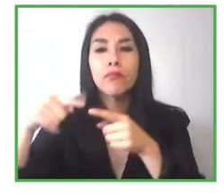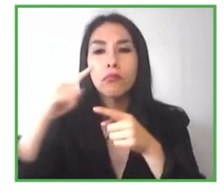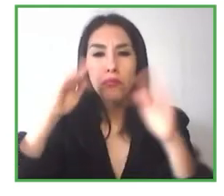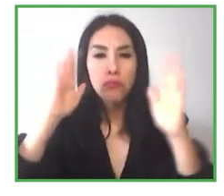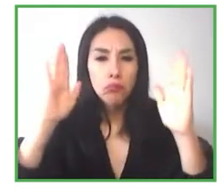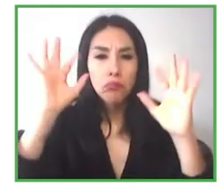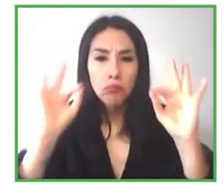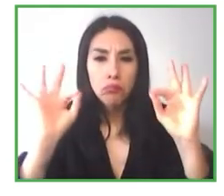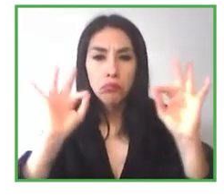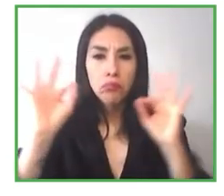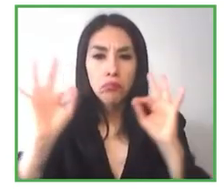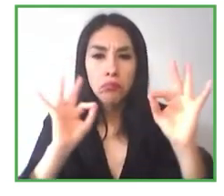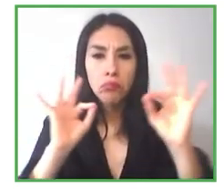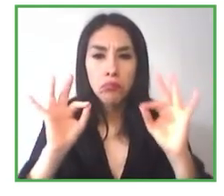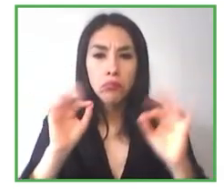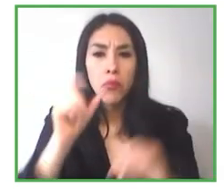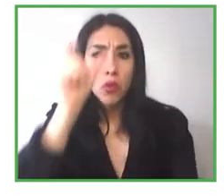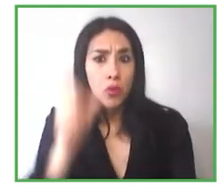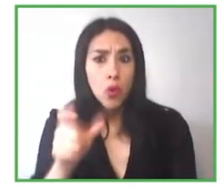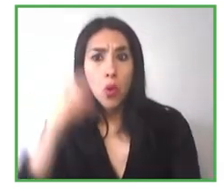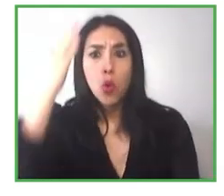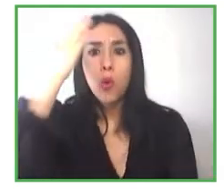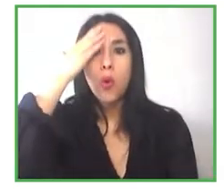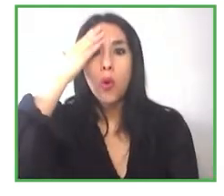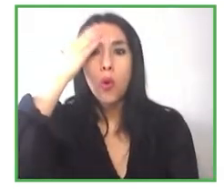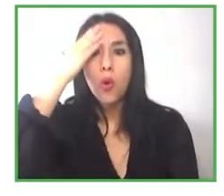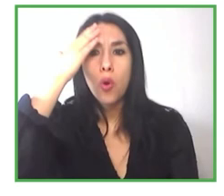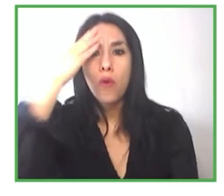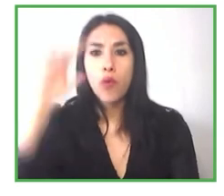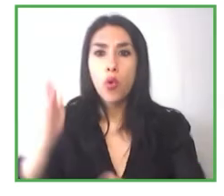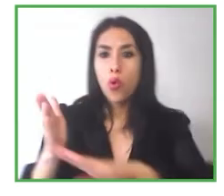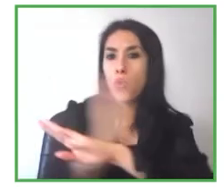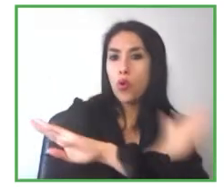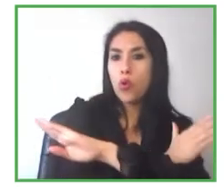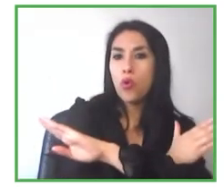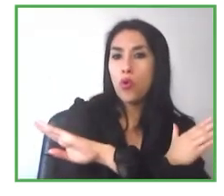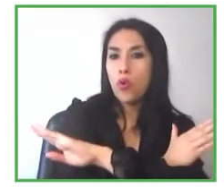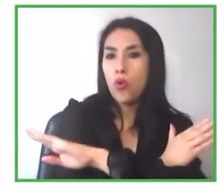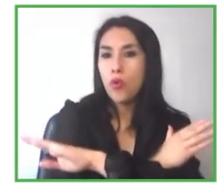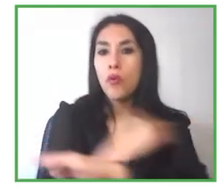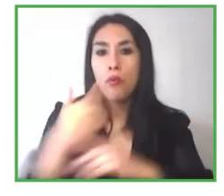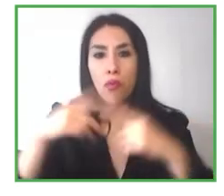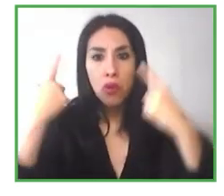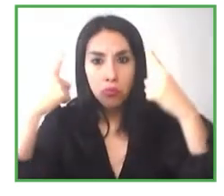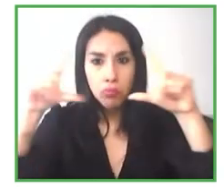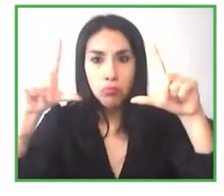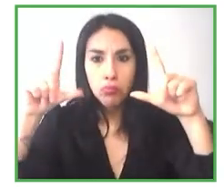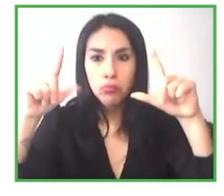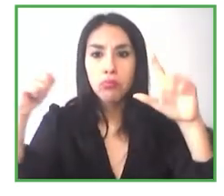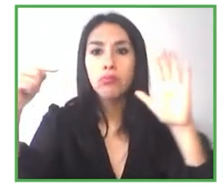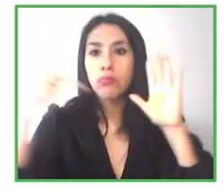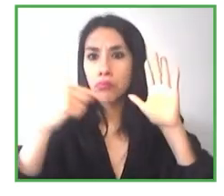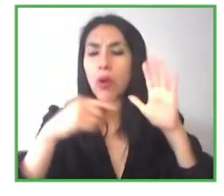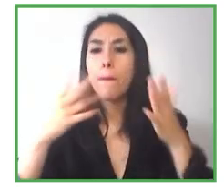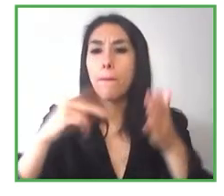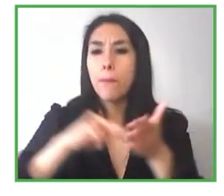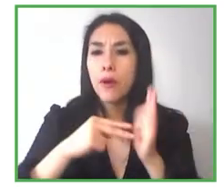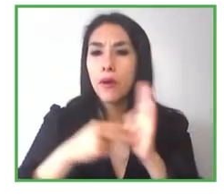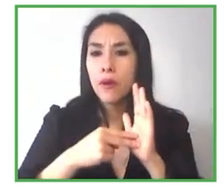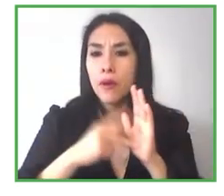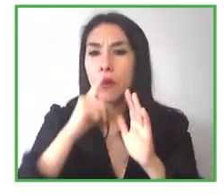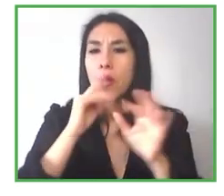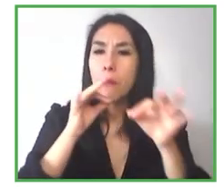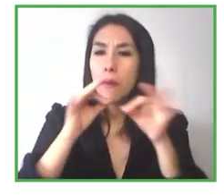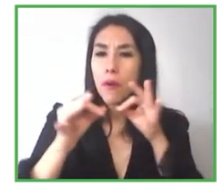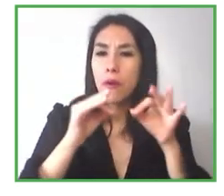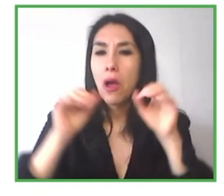no reconoce estas fotografías con tanto detalle pero lo recuerda y puede contarle a las personas lo que